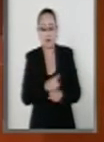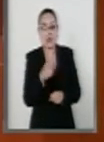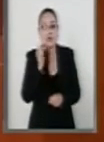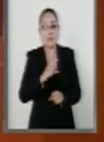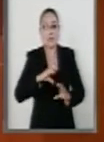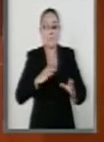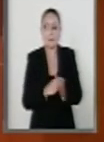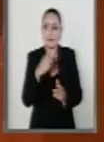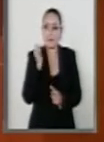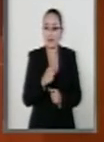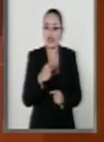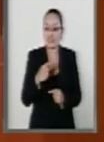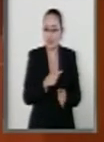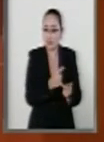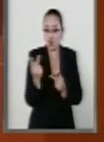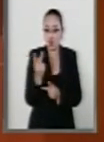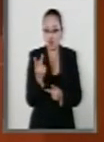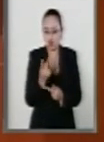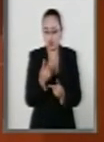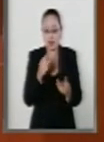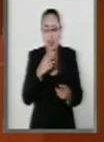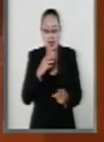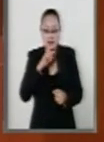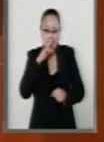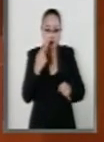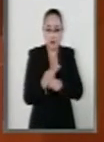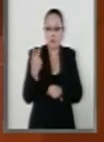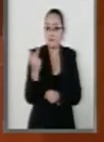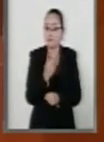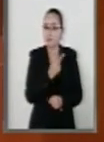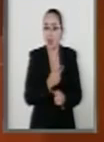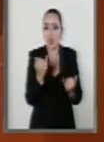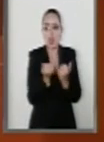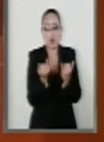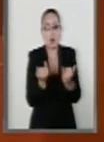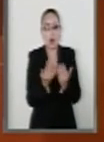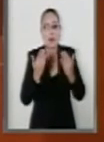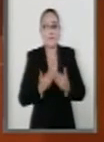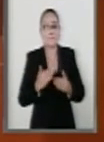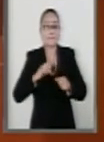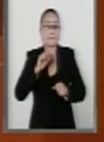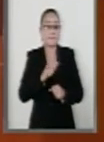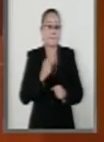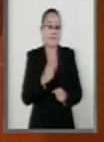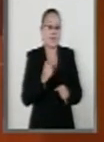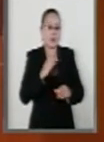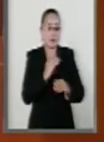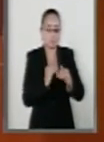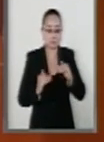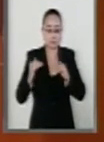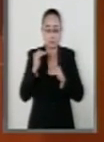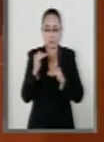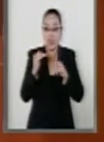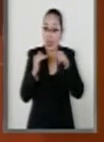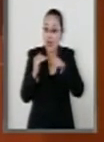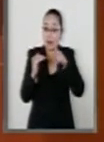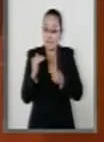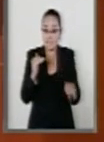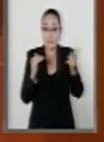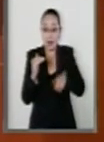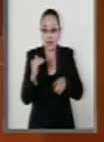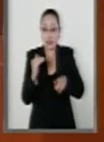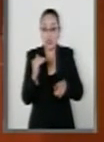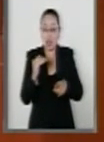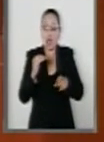quien lo ejecuta materialmente en virtud de que la responsabilidad penal del superior jerárquico por delitos cometidos